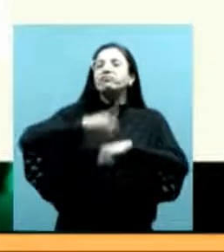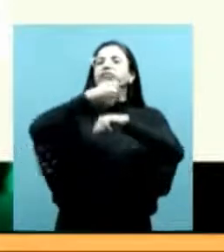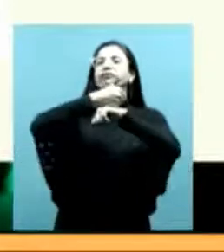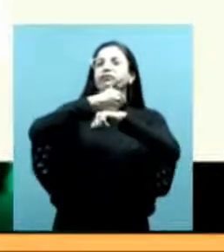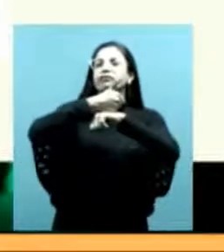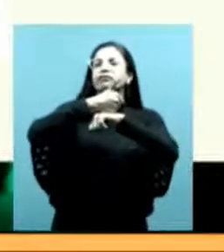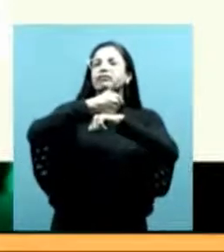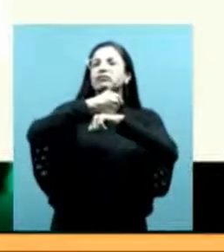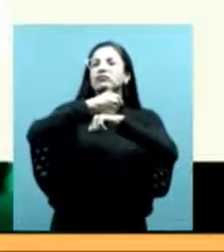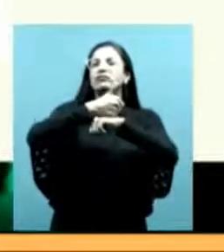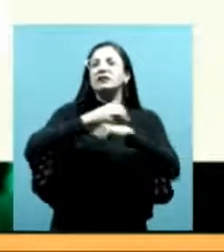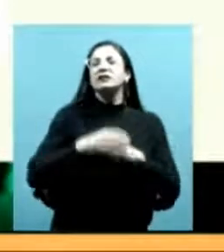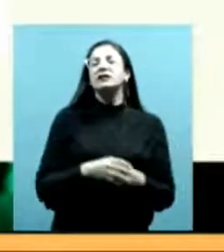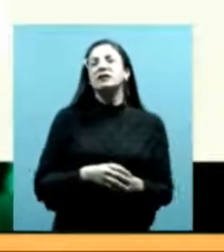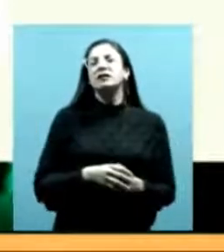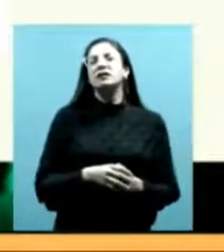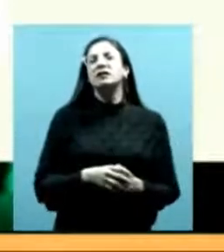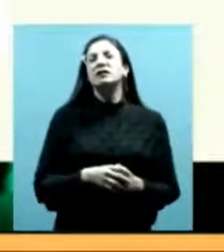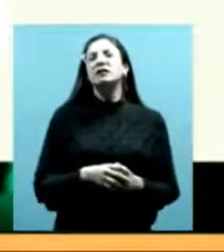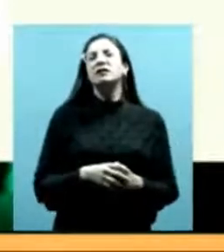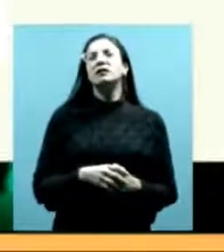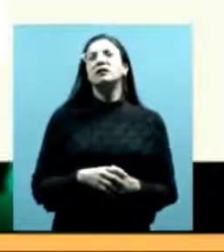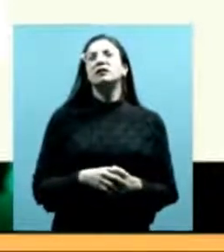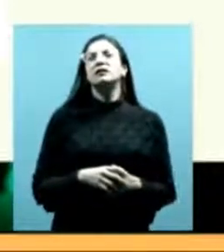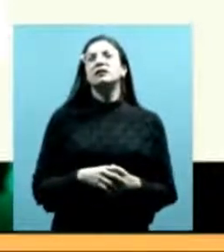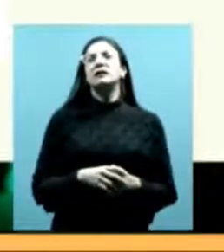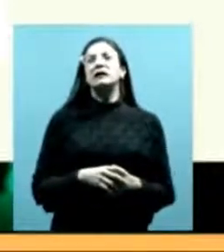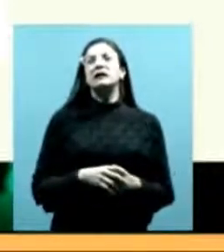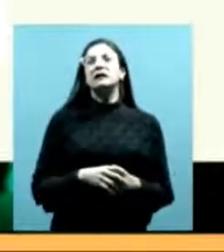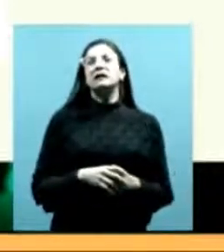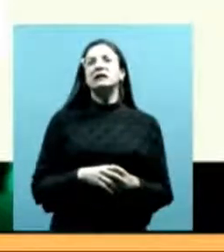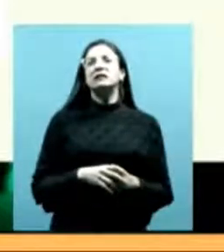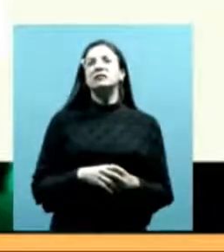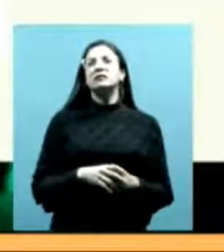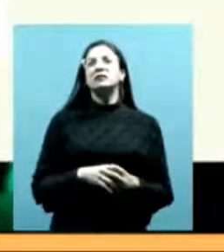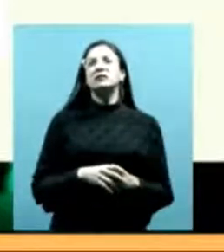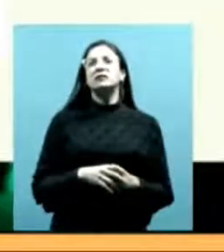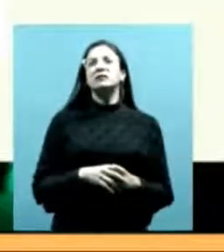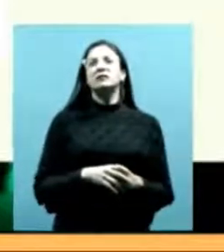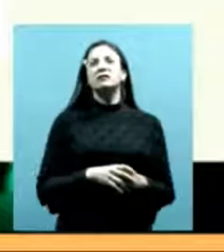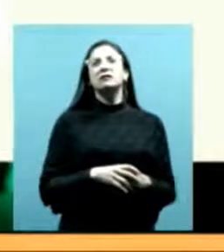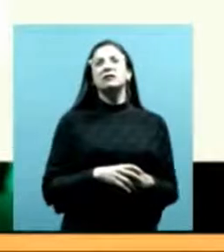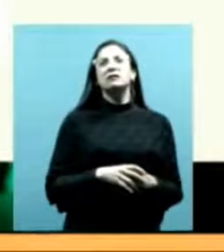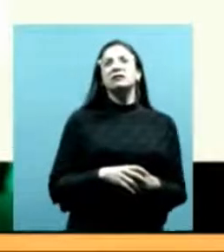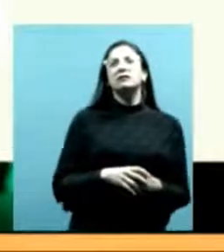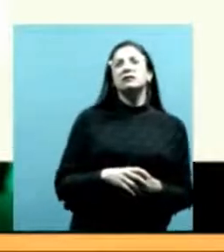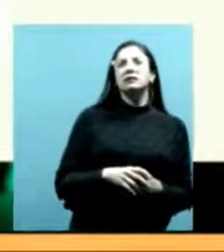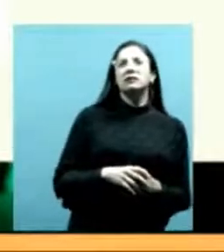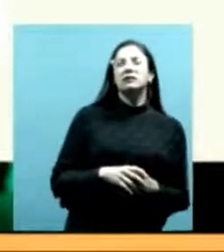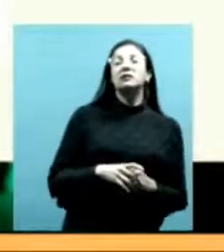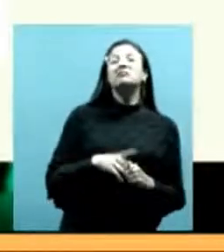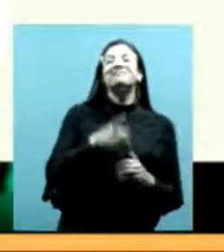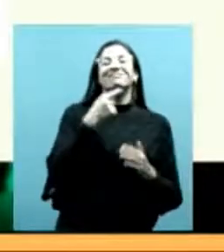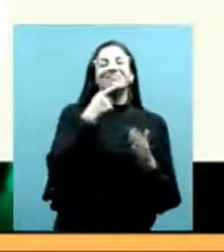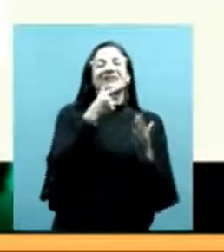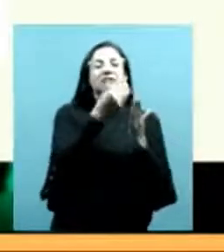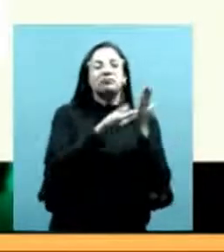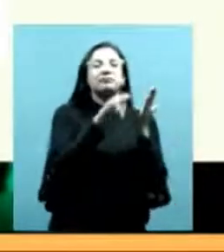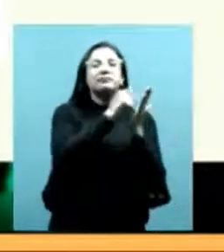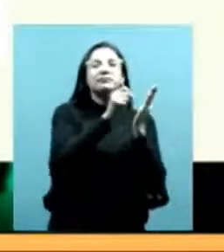me prestara en una dolencia durante las campañas de conquista del desierto